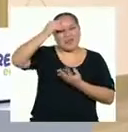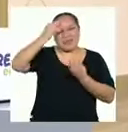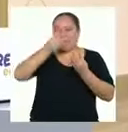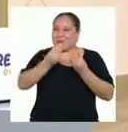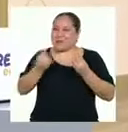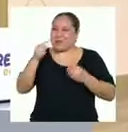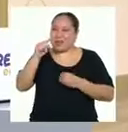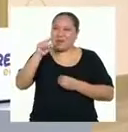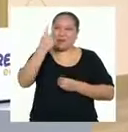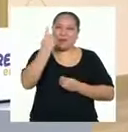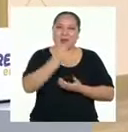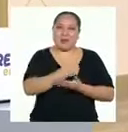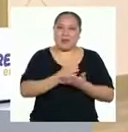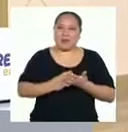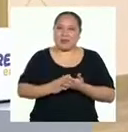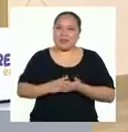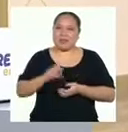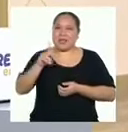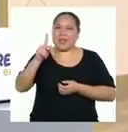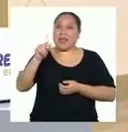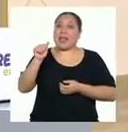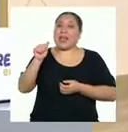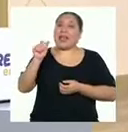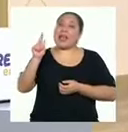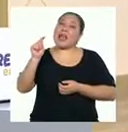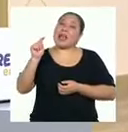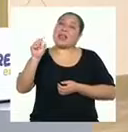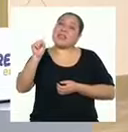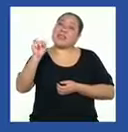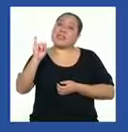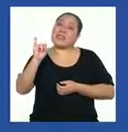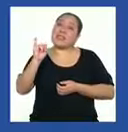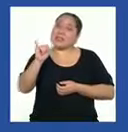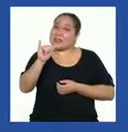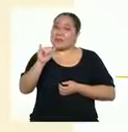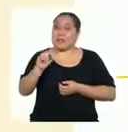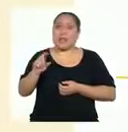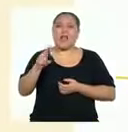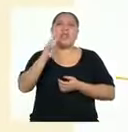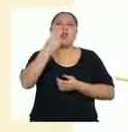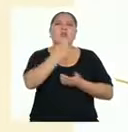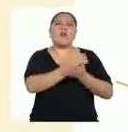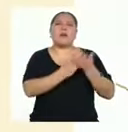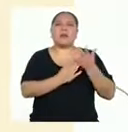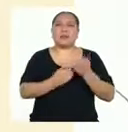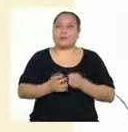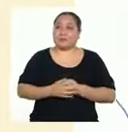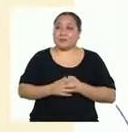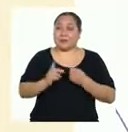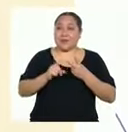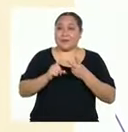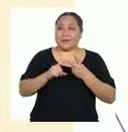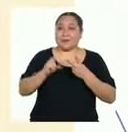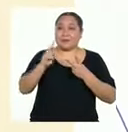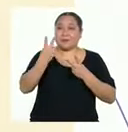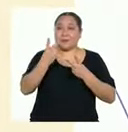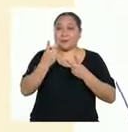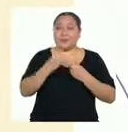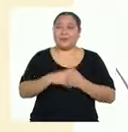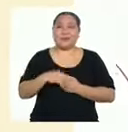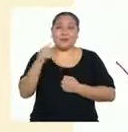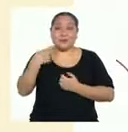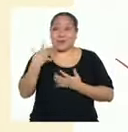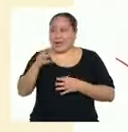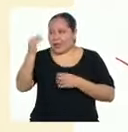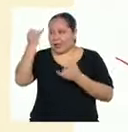del primer paso. ¿Qué me dices tú, Katzi? ¿Cómo te fue con el segundo? El segundo paso es del esbozo, de